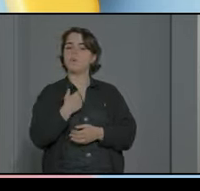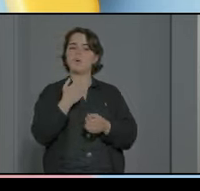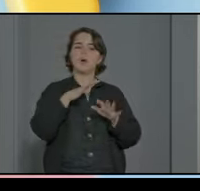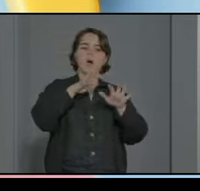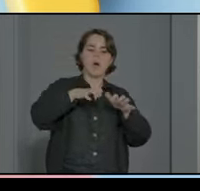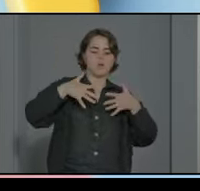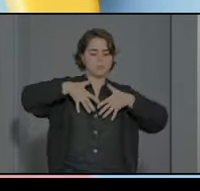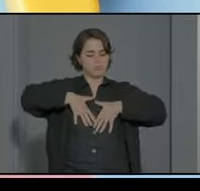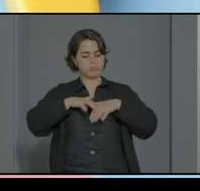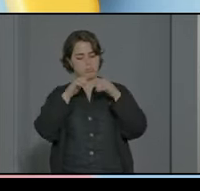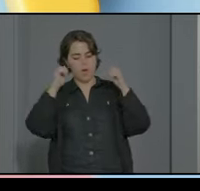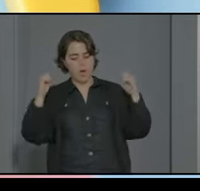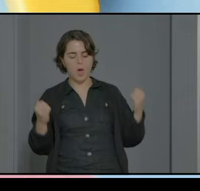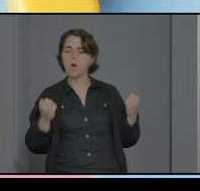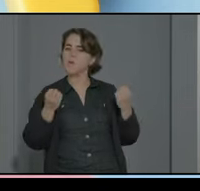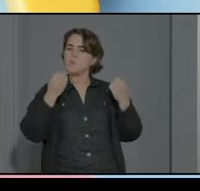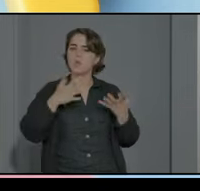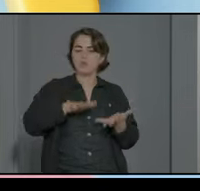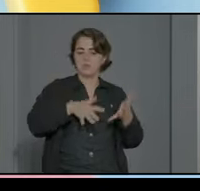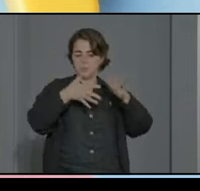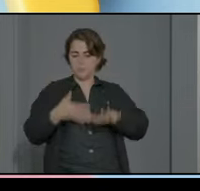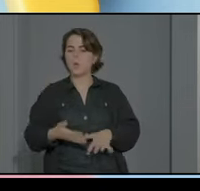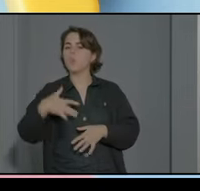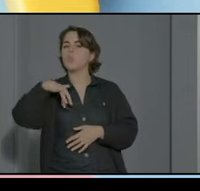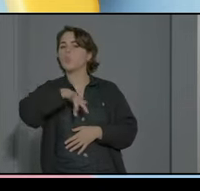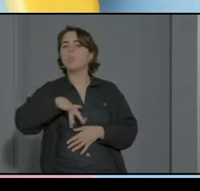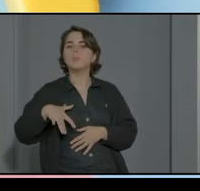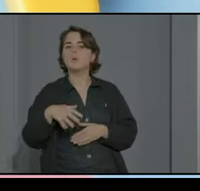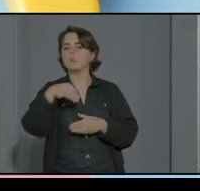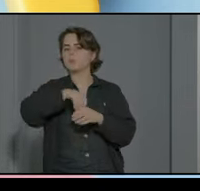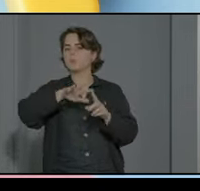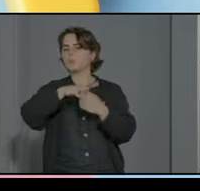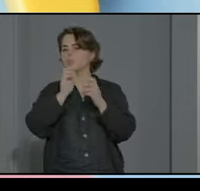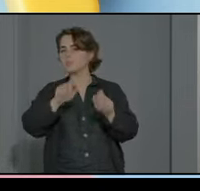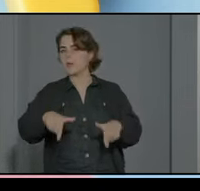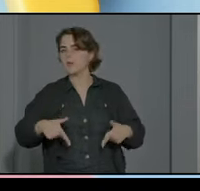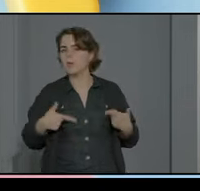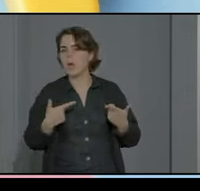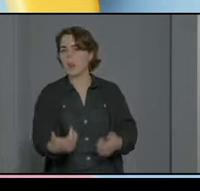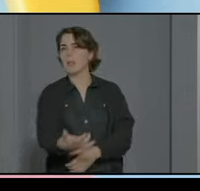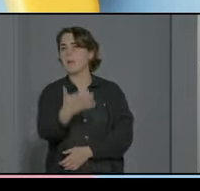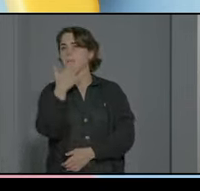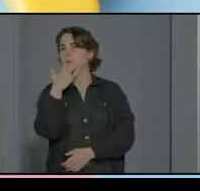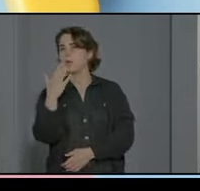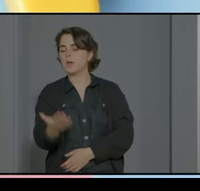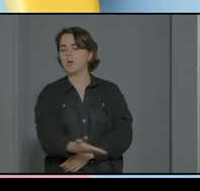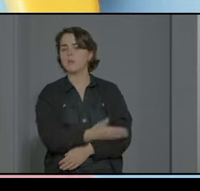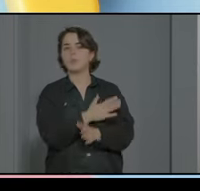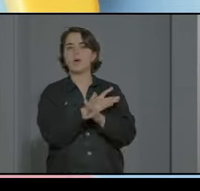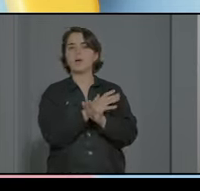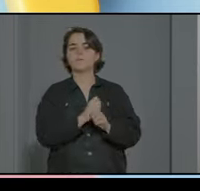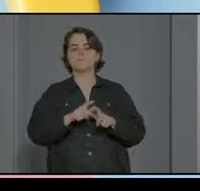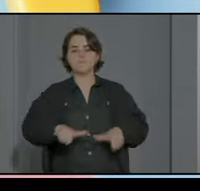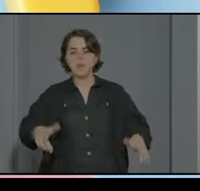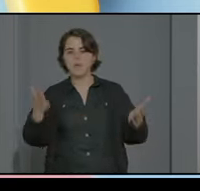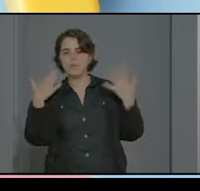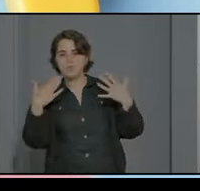adquiridas podamos ponerlas en marcha en el contexto natural por ejemplo juegos de patio como pueden